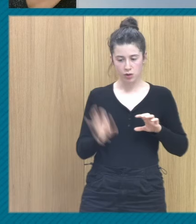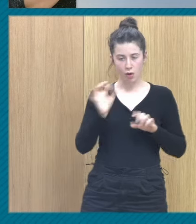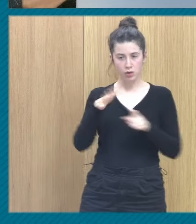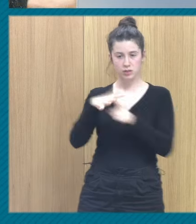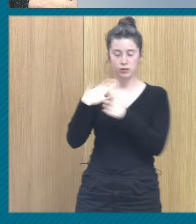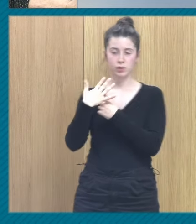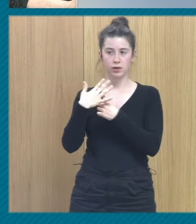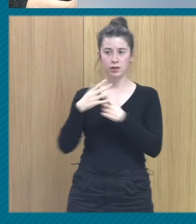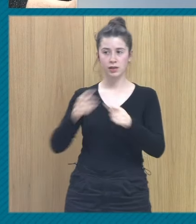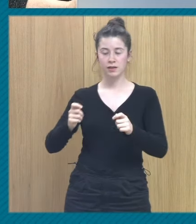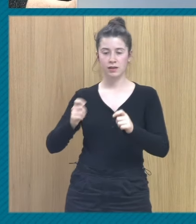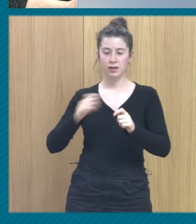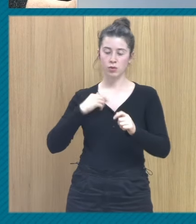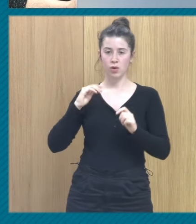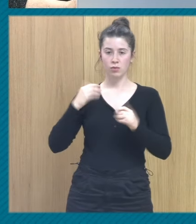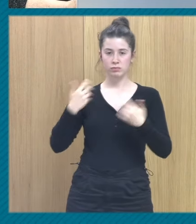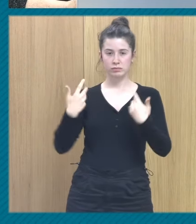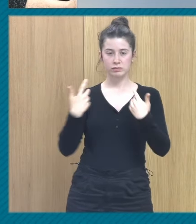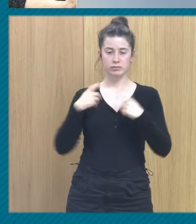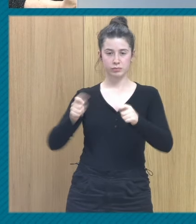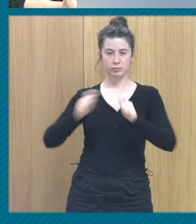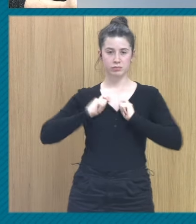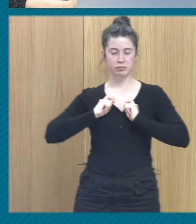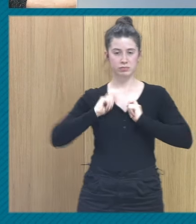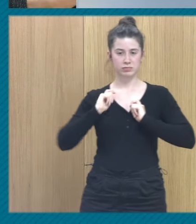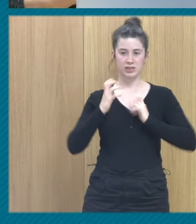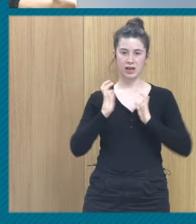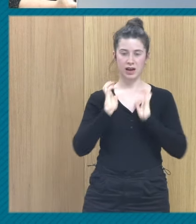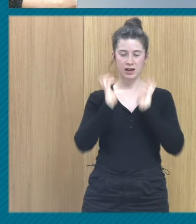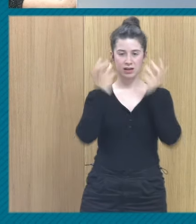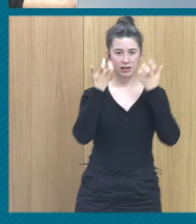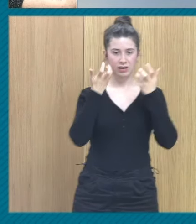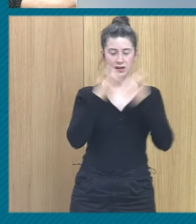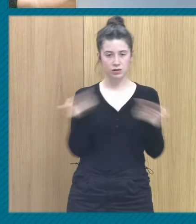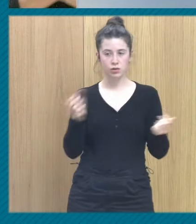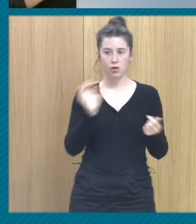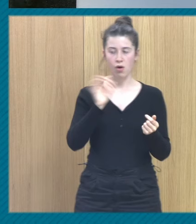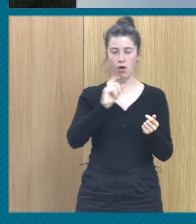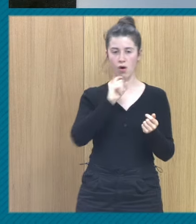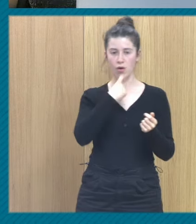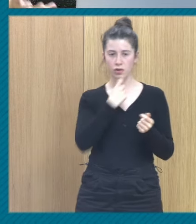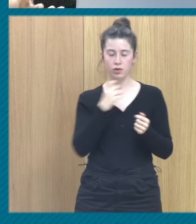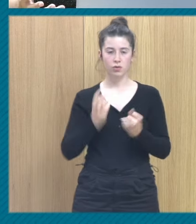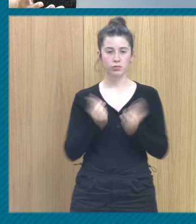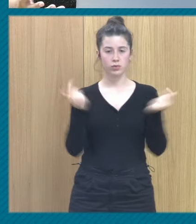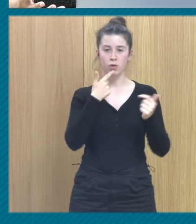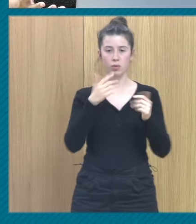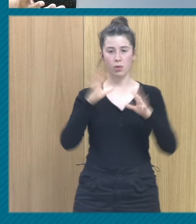te deje de afectar emocionalmente, que dejes de sentir rabia, que dejes de sentir odio, que se desactive